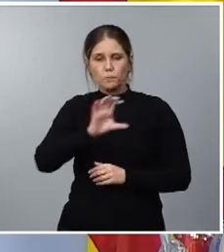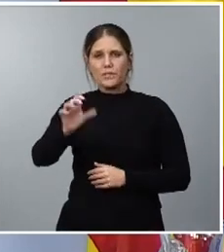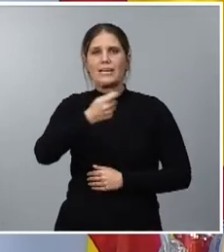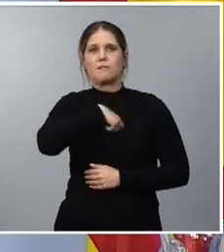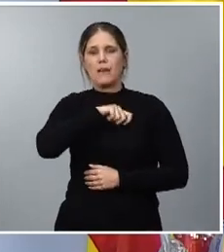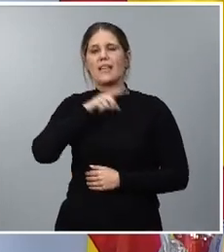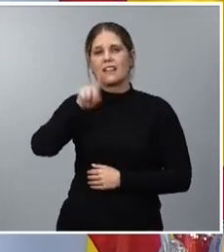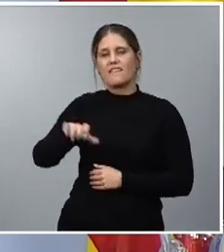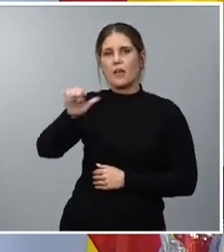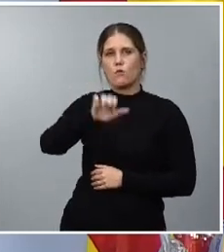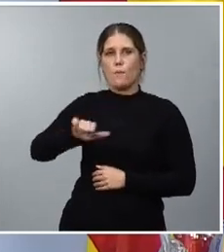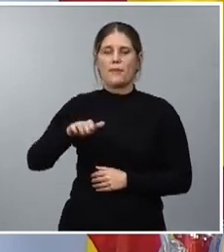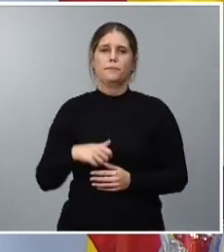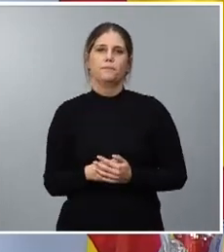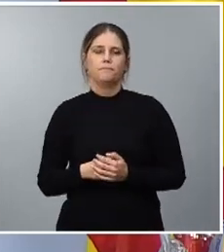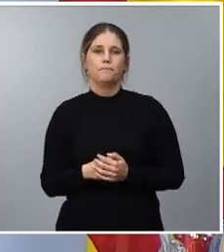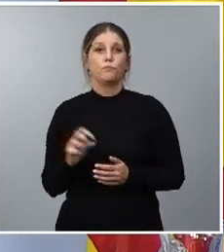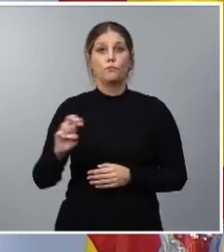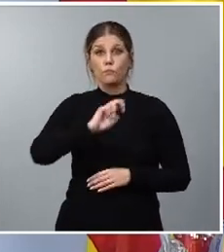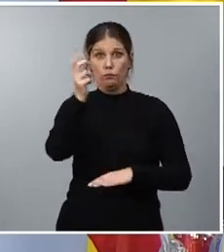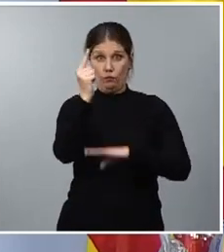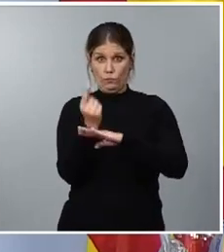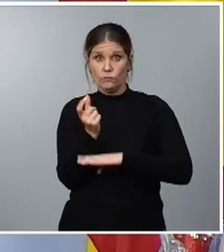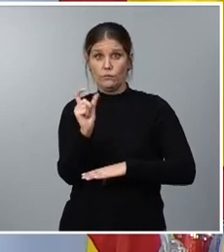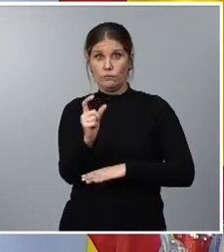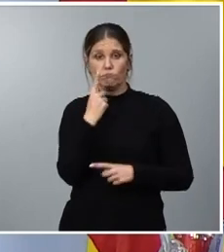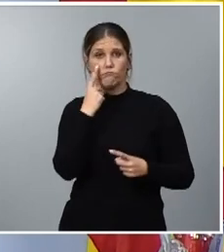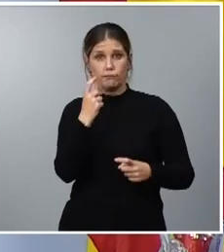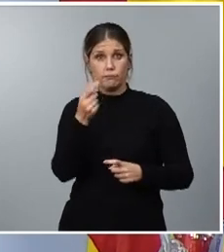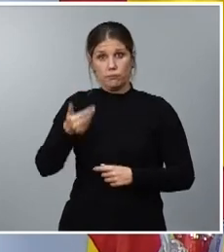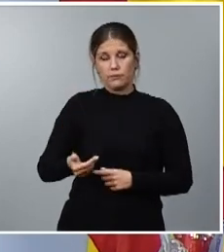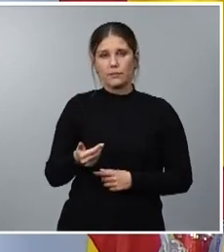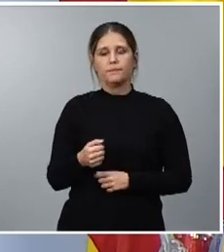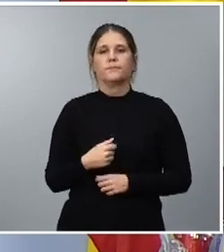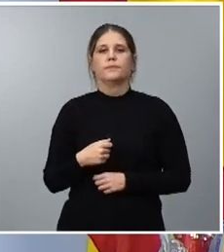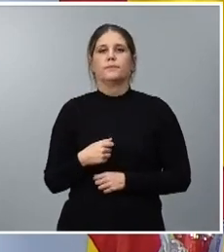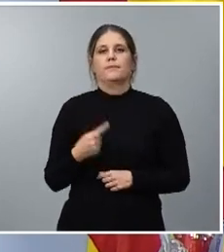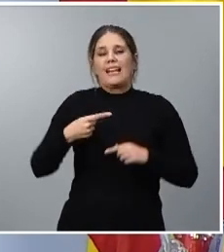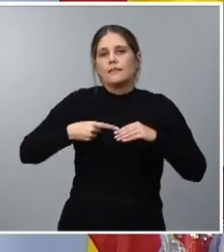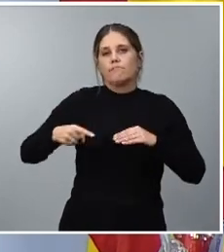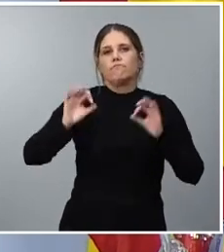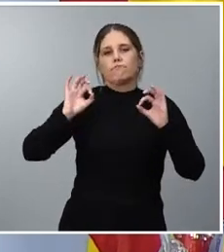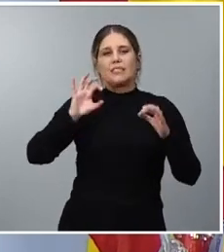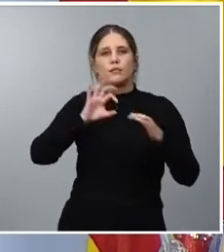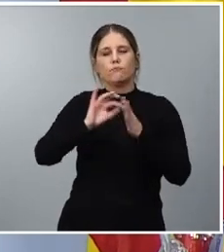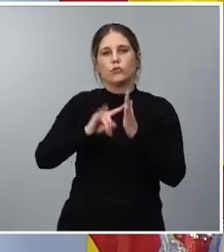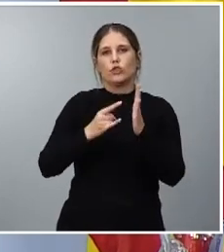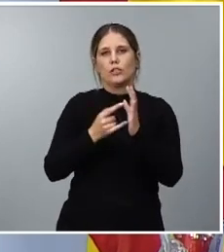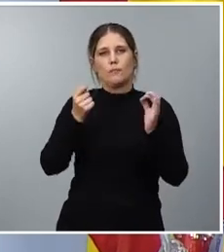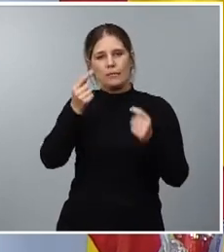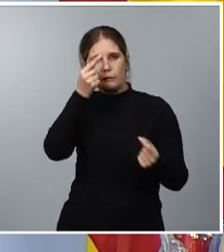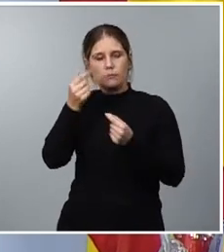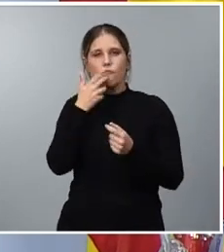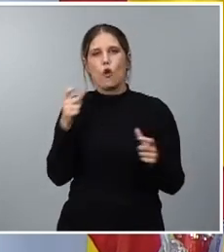Europa. Otra partida que también se pueden destacar son las transferencias para proyectos concretos por ejemplo a la Junta de